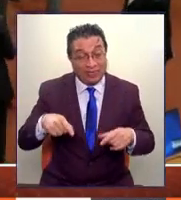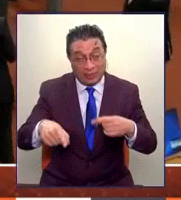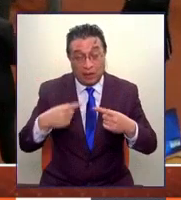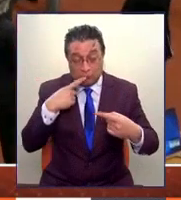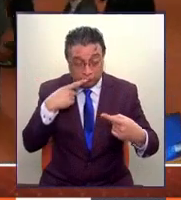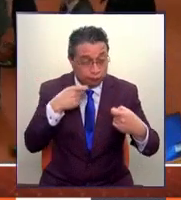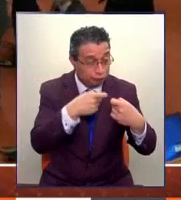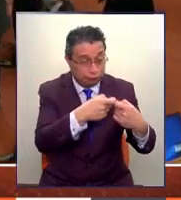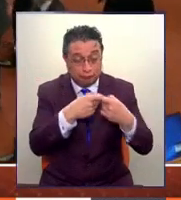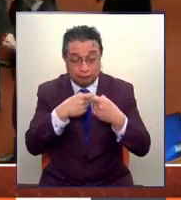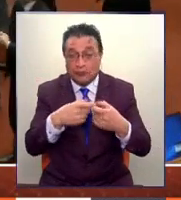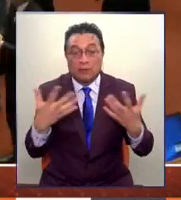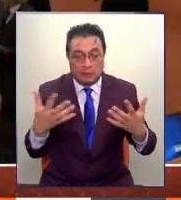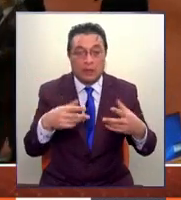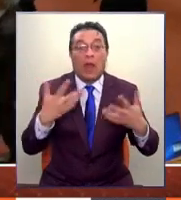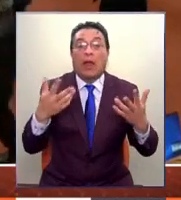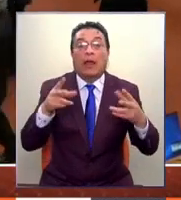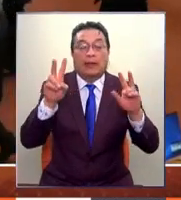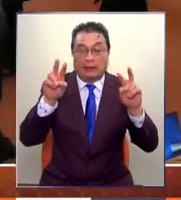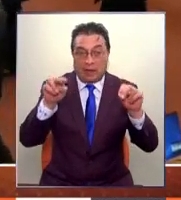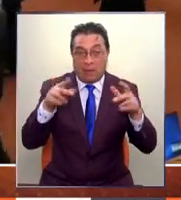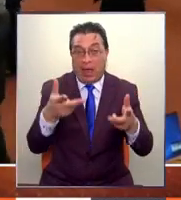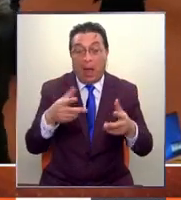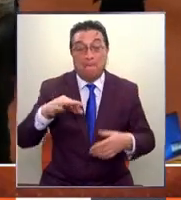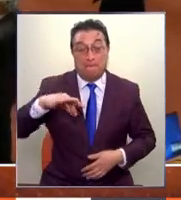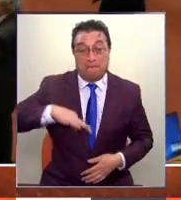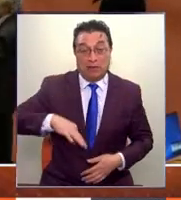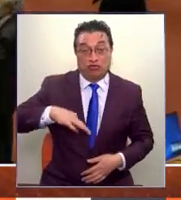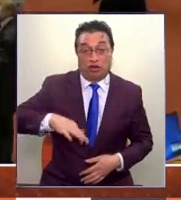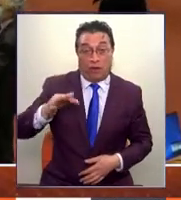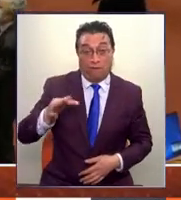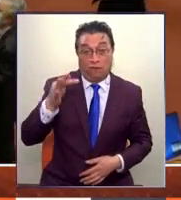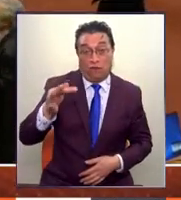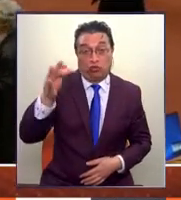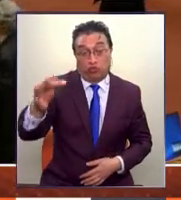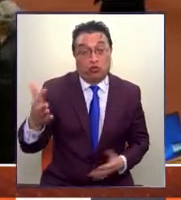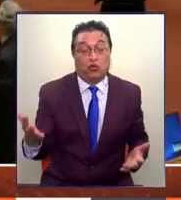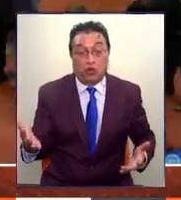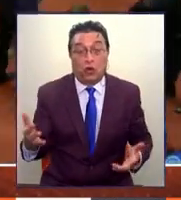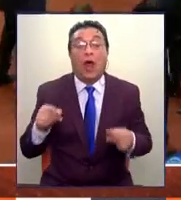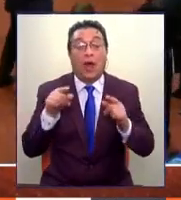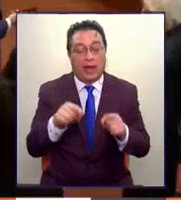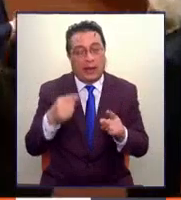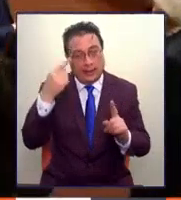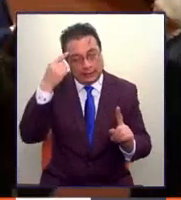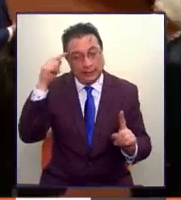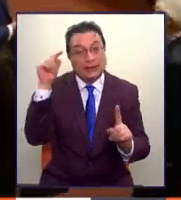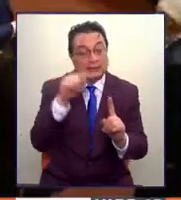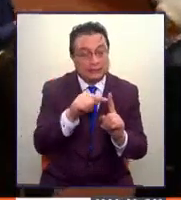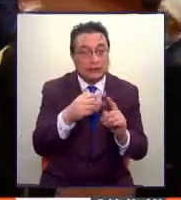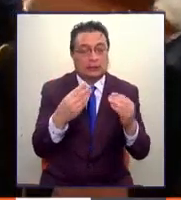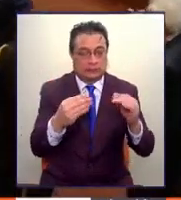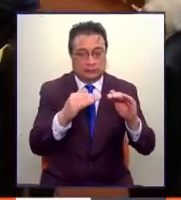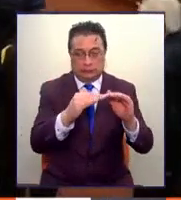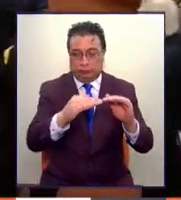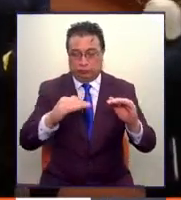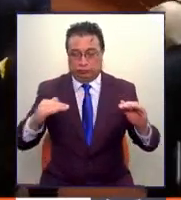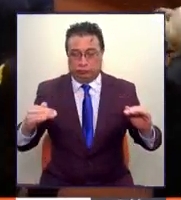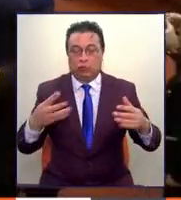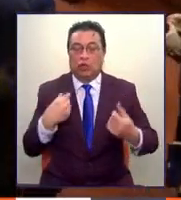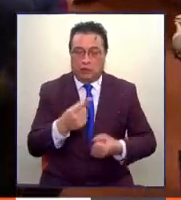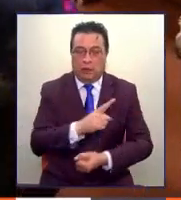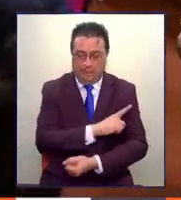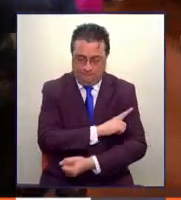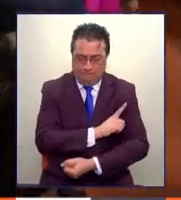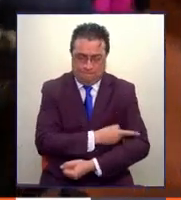porque se juegan las pensiones del mañana en buena medida, se juega, digamos, la estabilidad, el potenciamiento